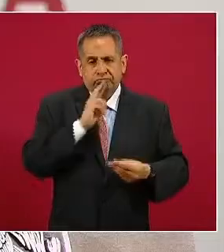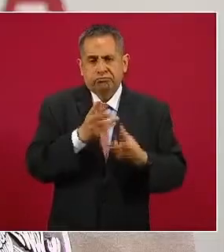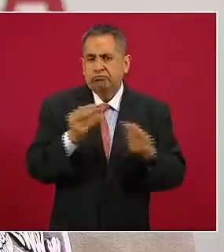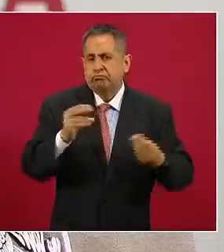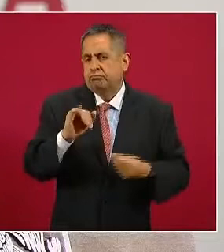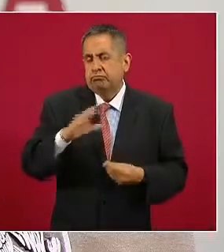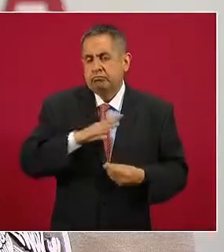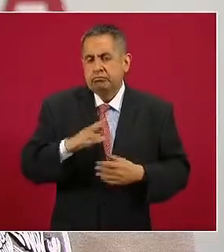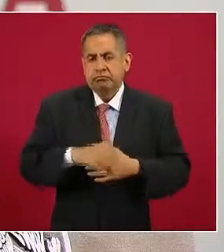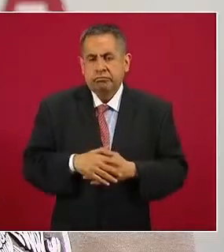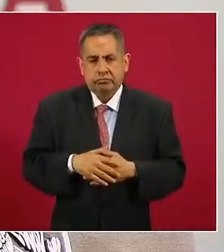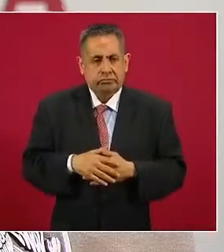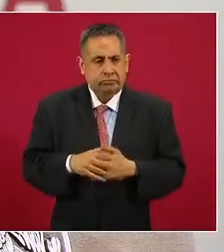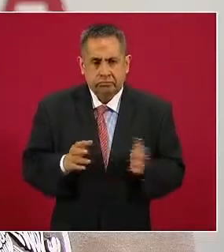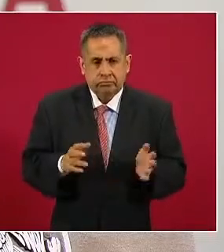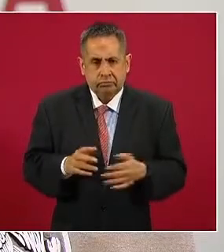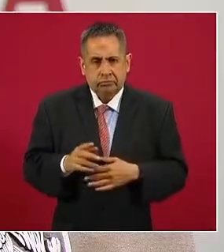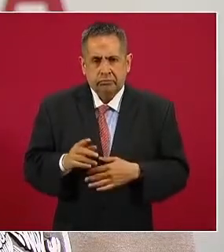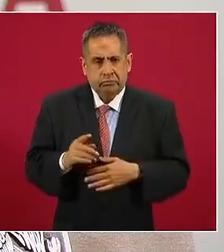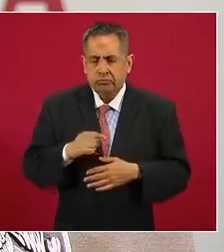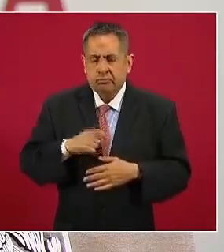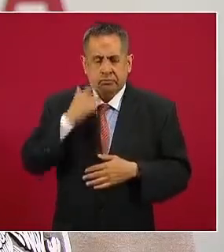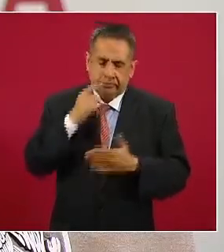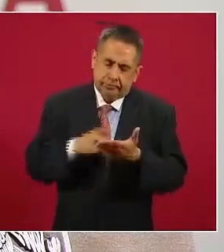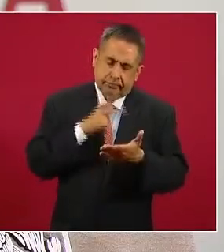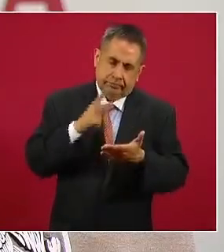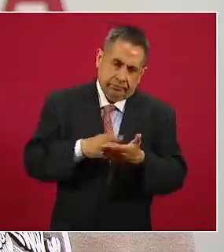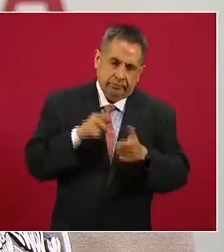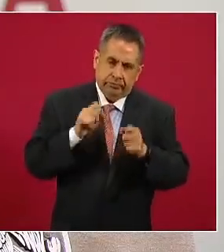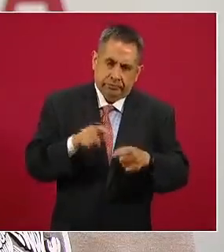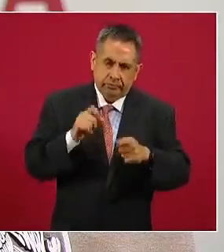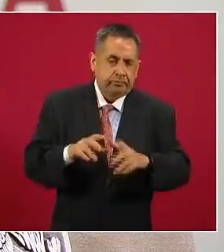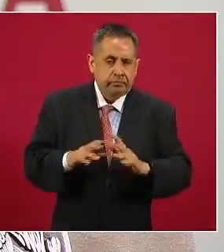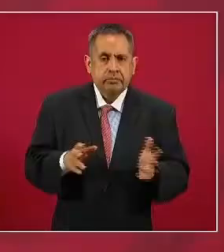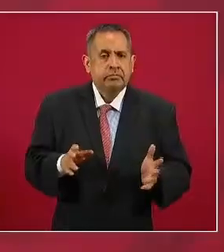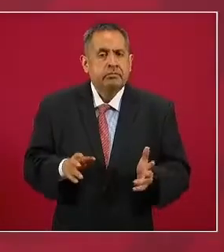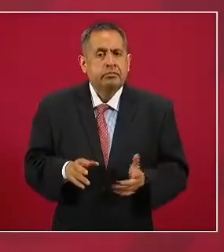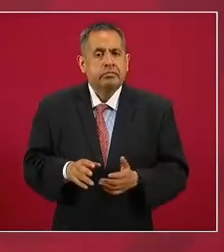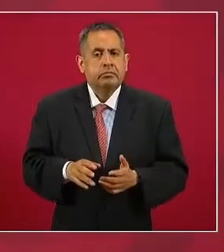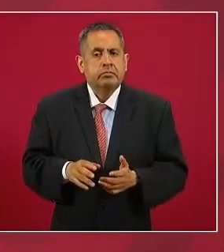no quiero seguir pues este